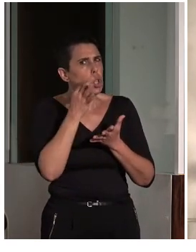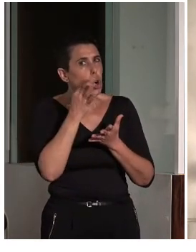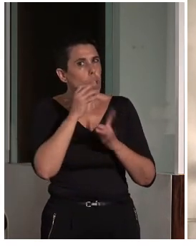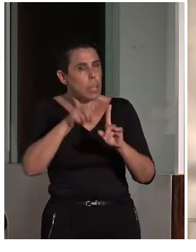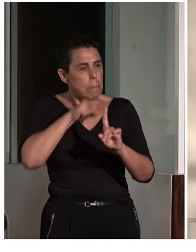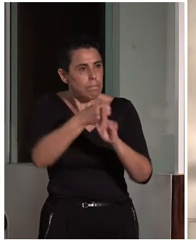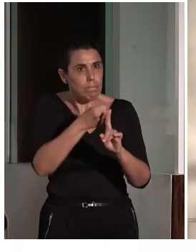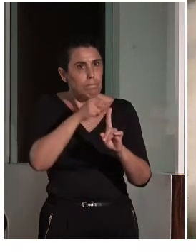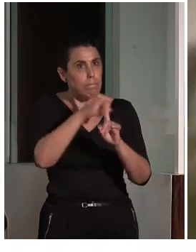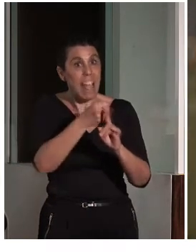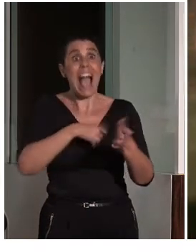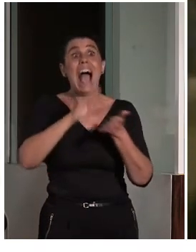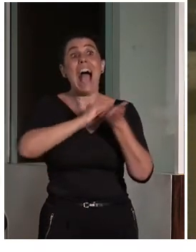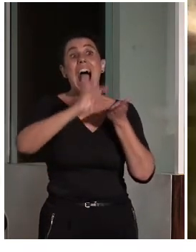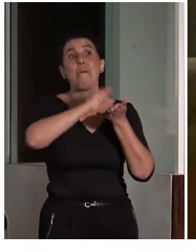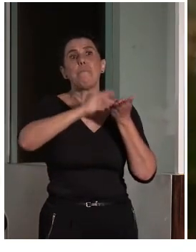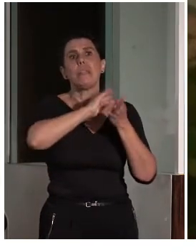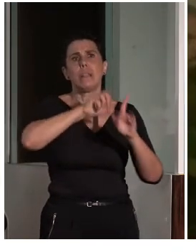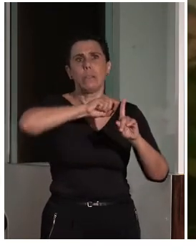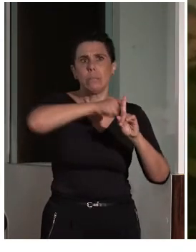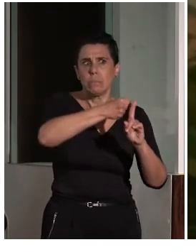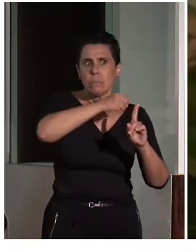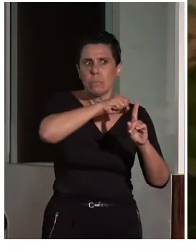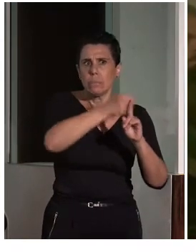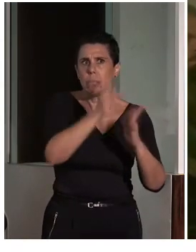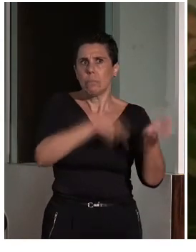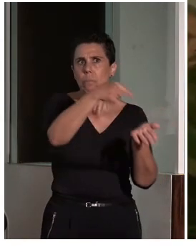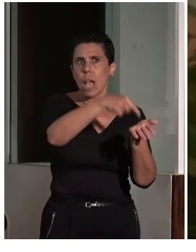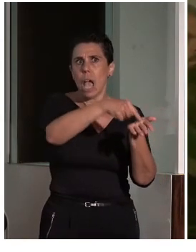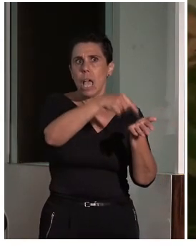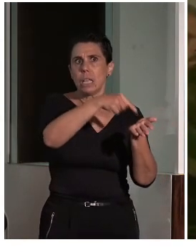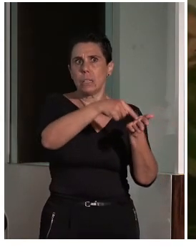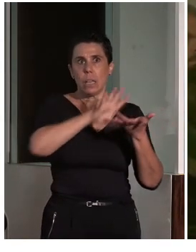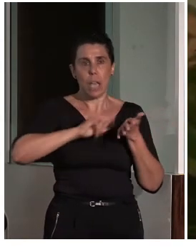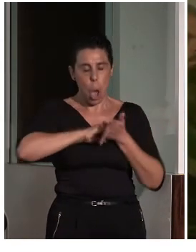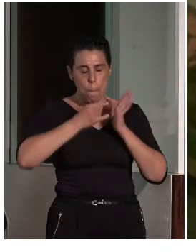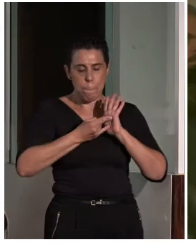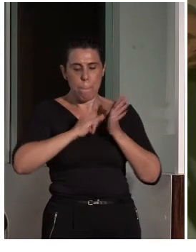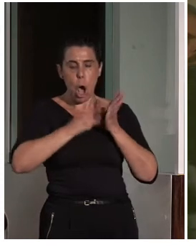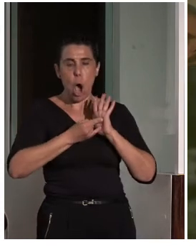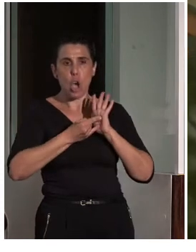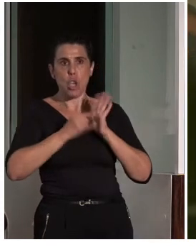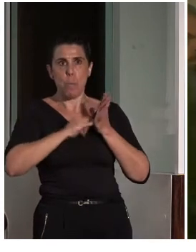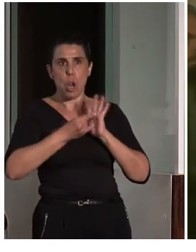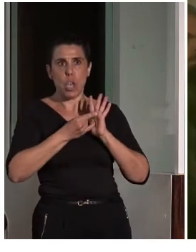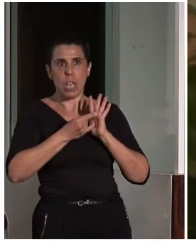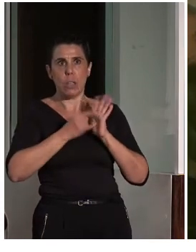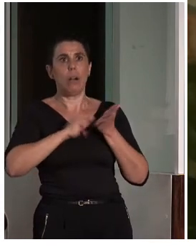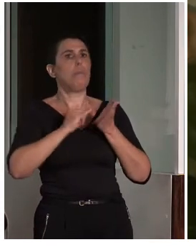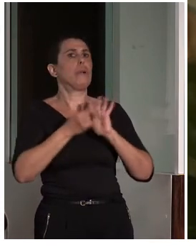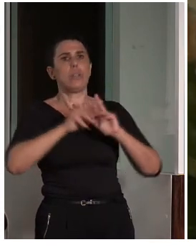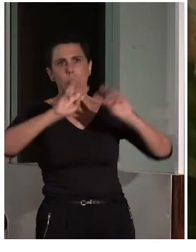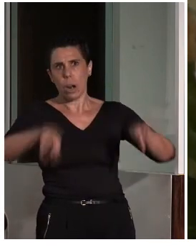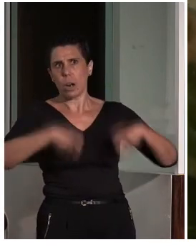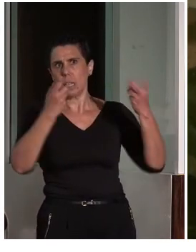exigir que los proyectos, no de restauración también,